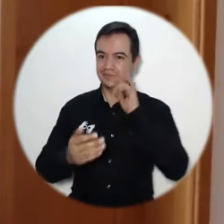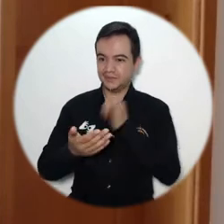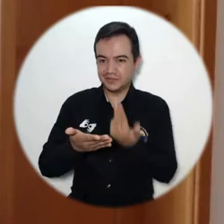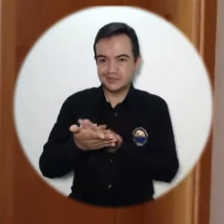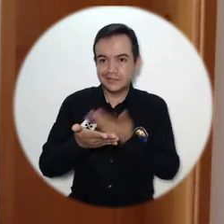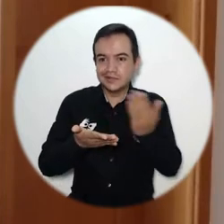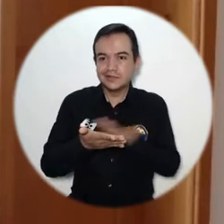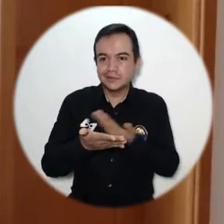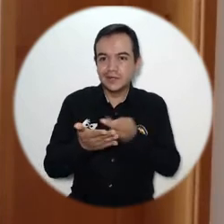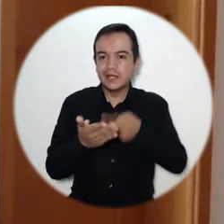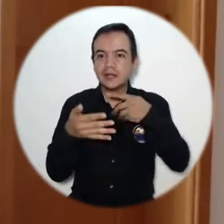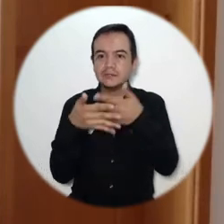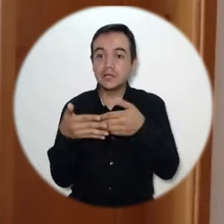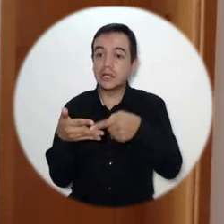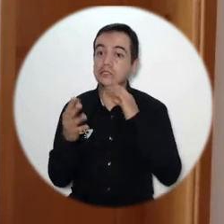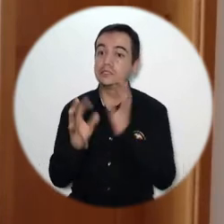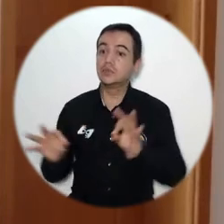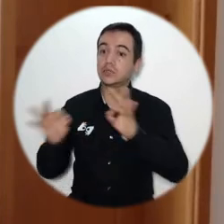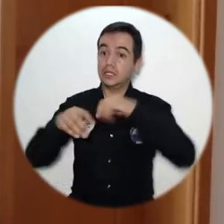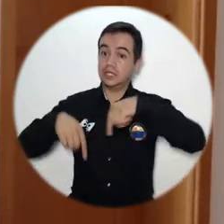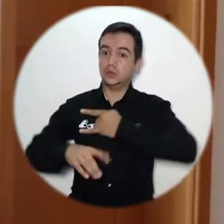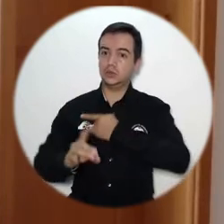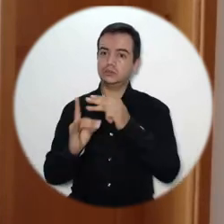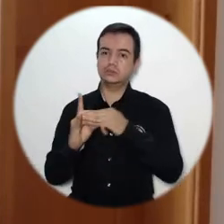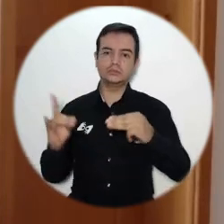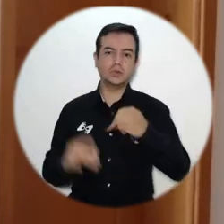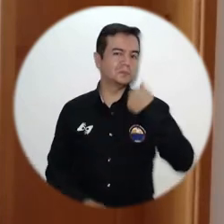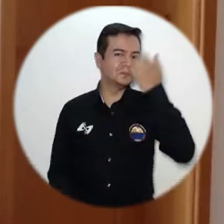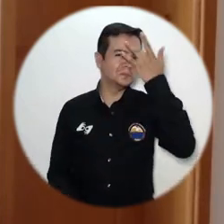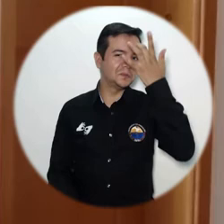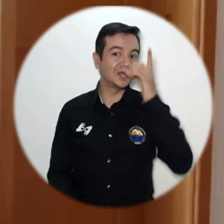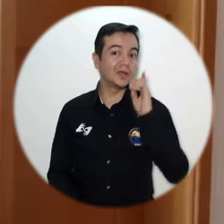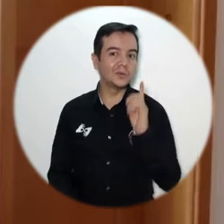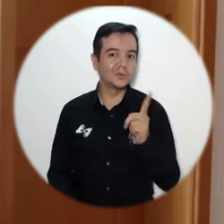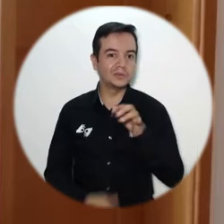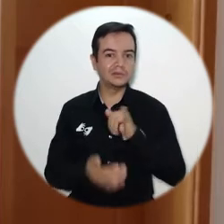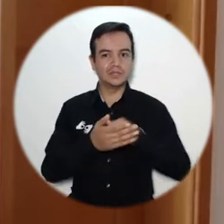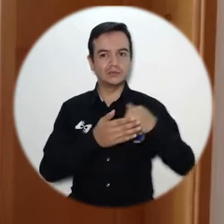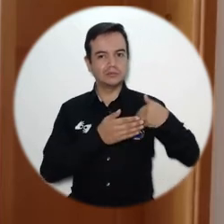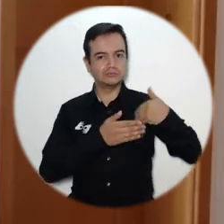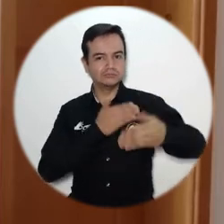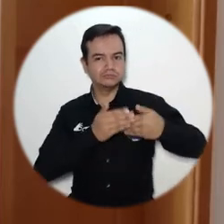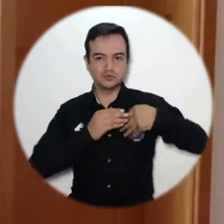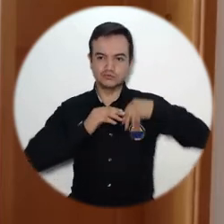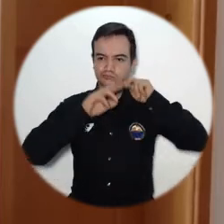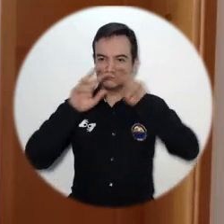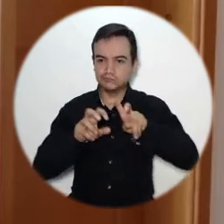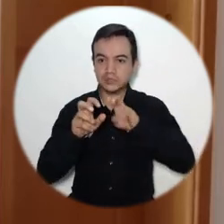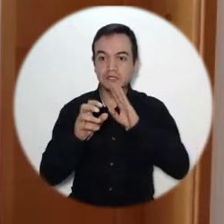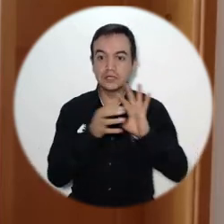es importante para la Universidad de Magdalena porque fue el resultado de un trabajo colaborativo entre